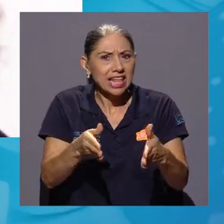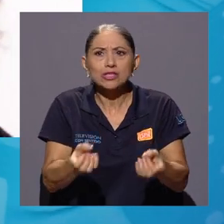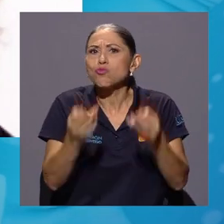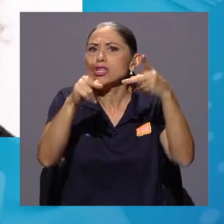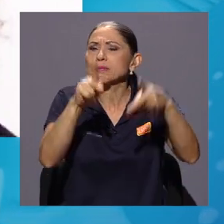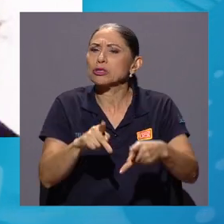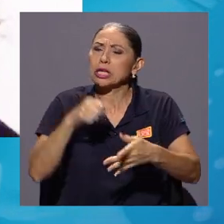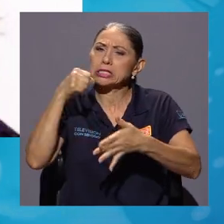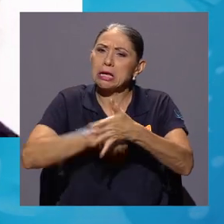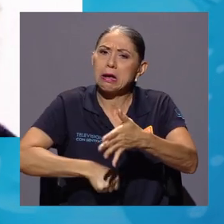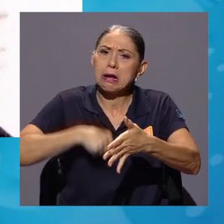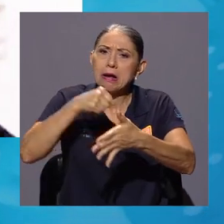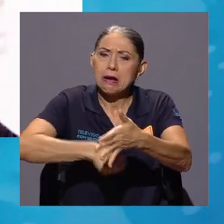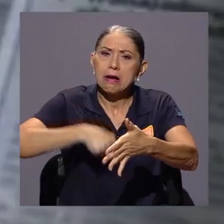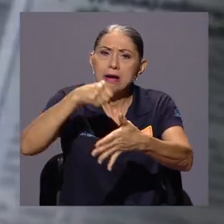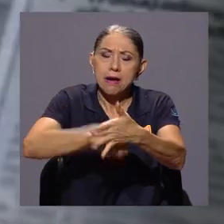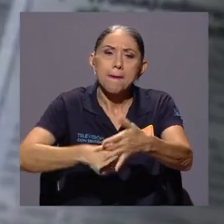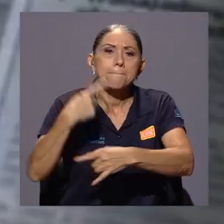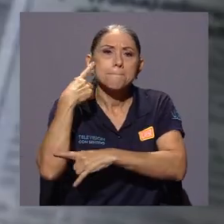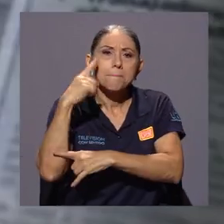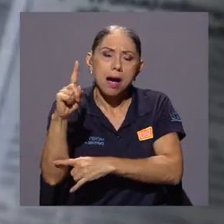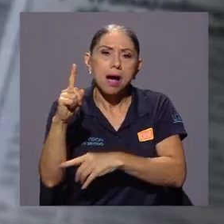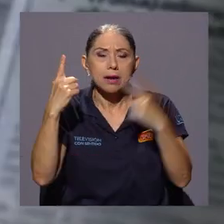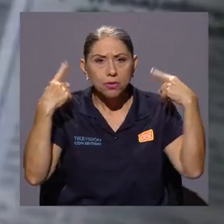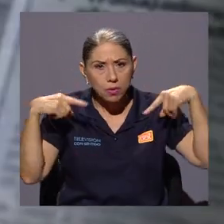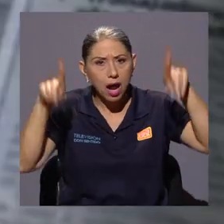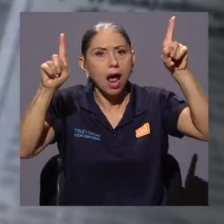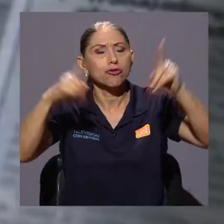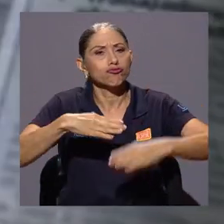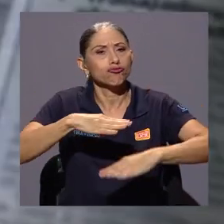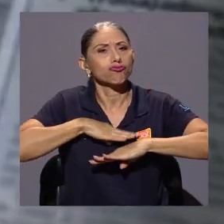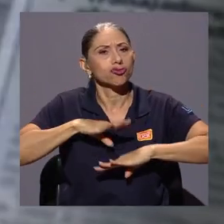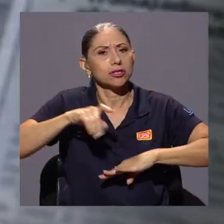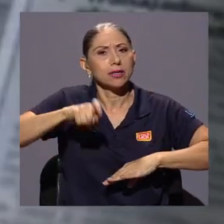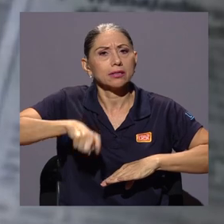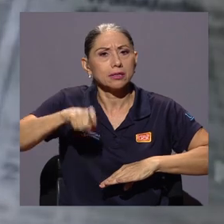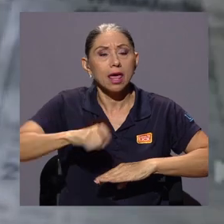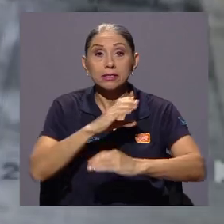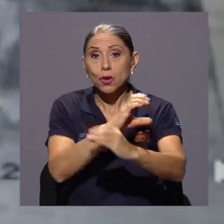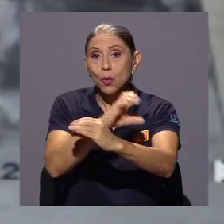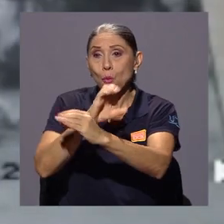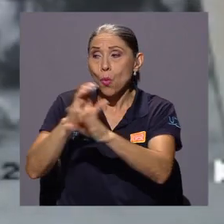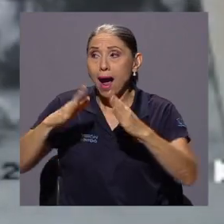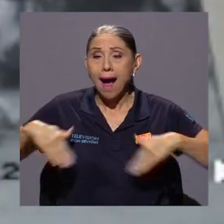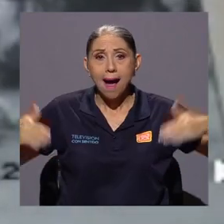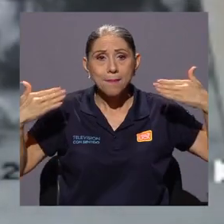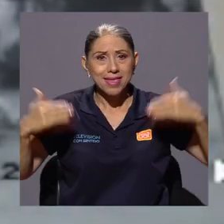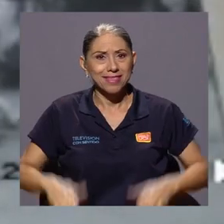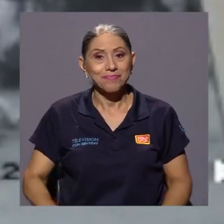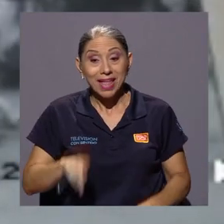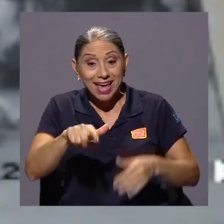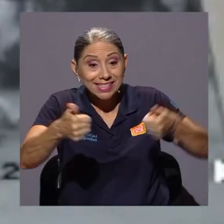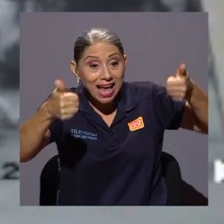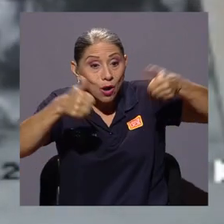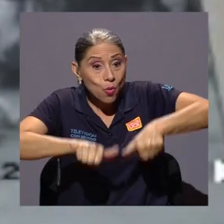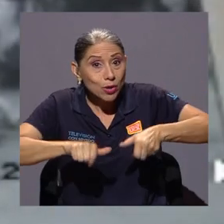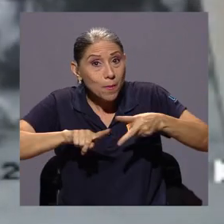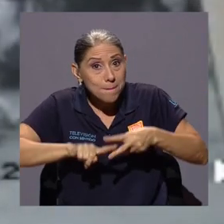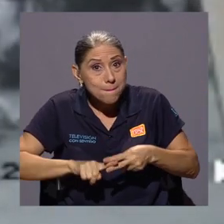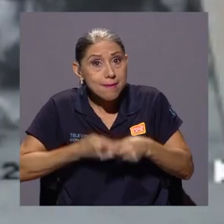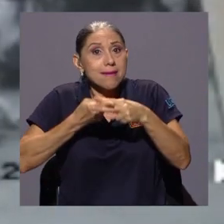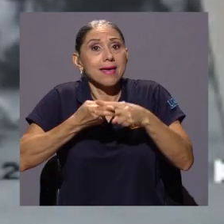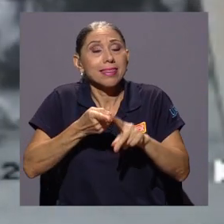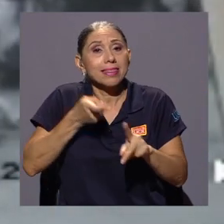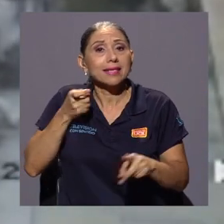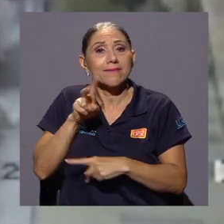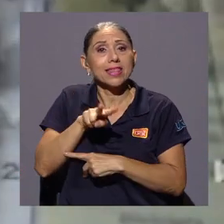levantar en un futuro para luchar por estas necesidades y por el ambiente también. El acuerdo ya entró a